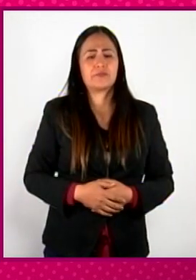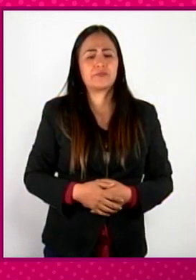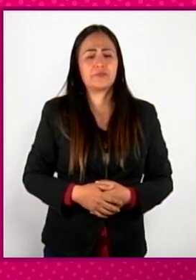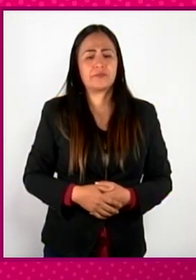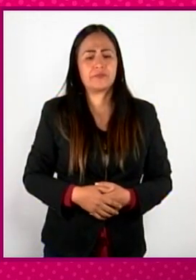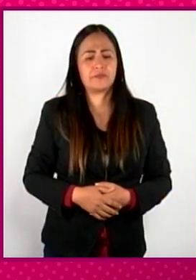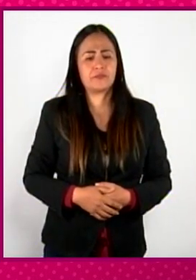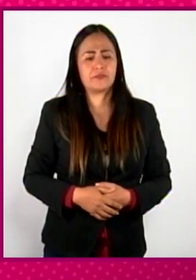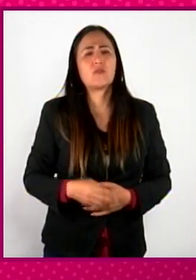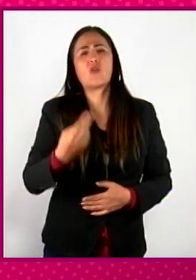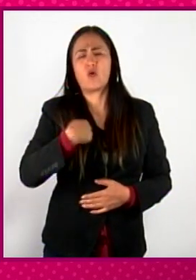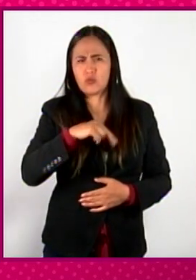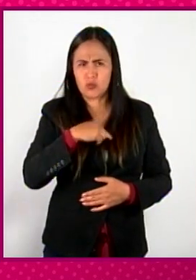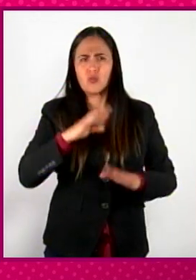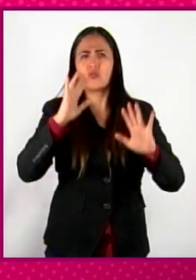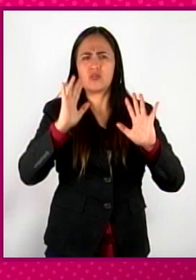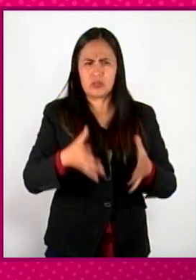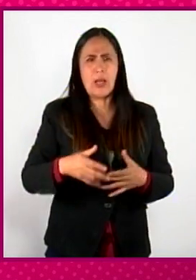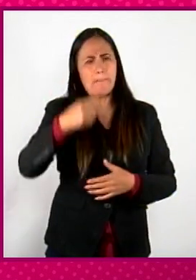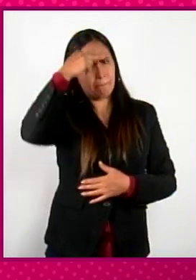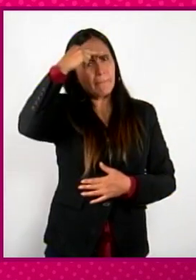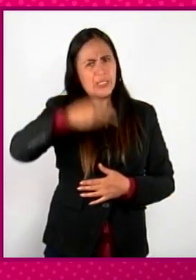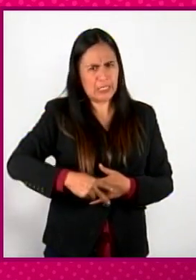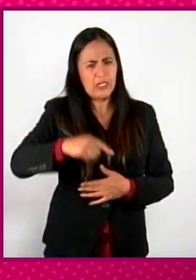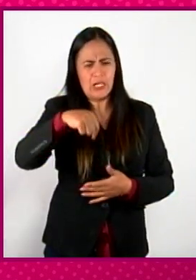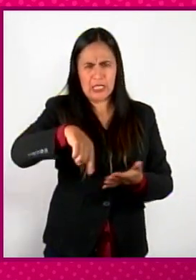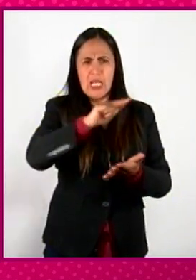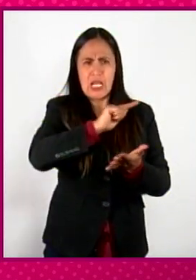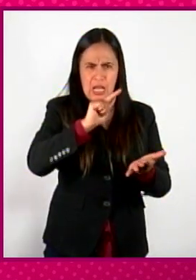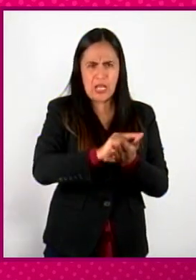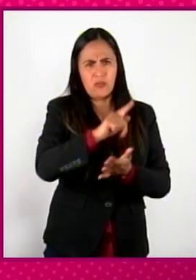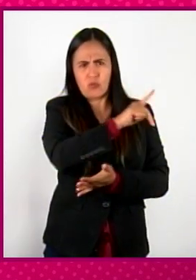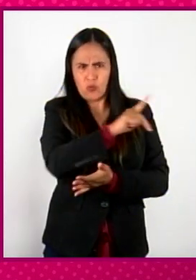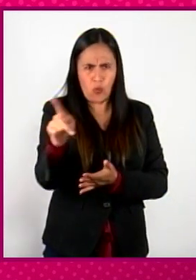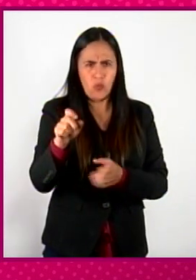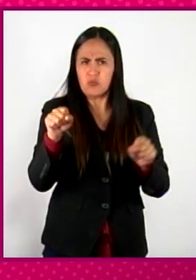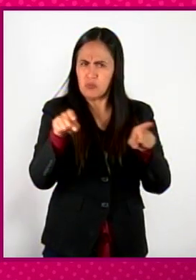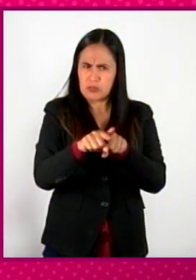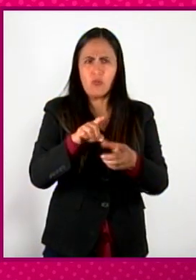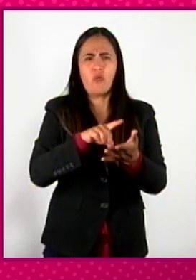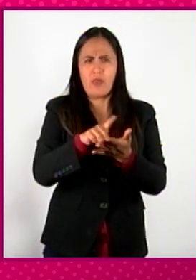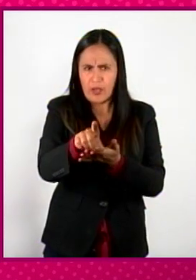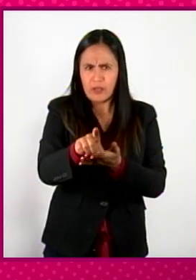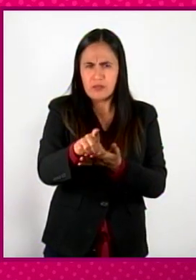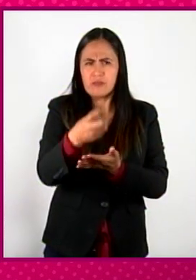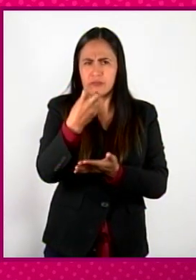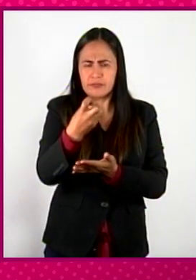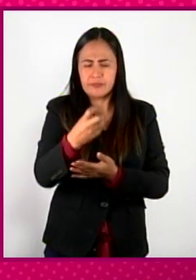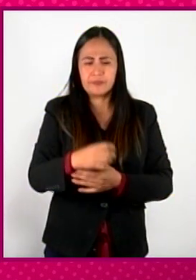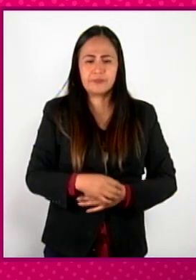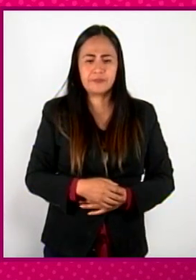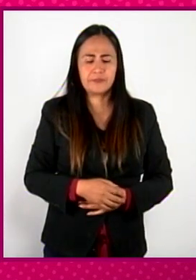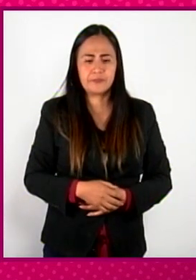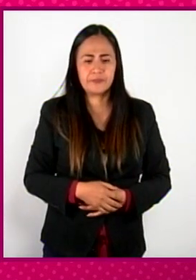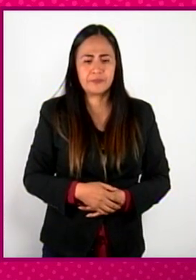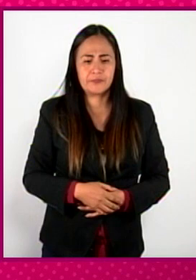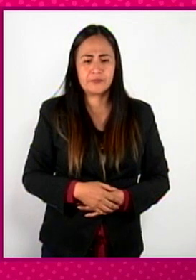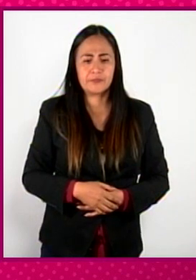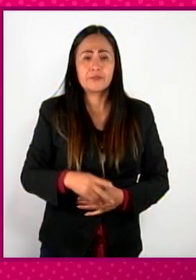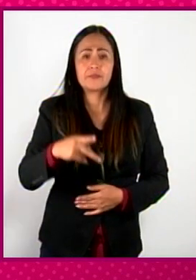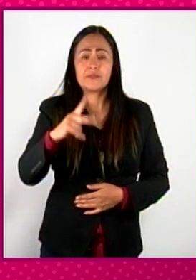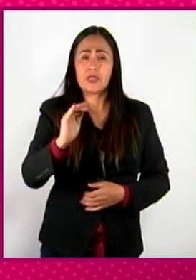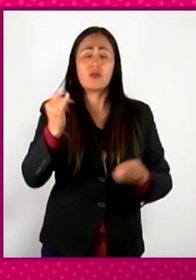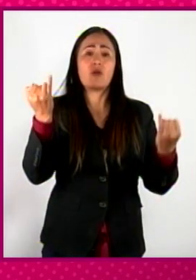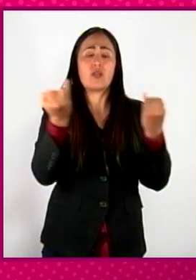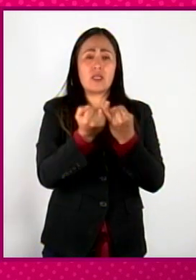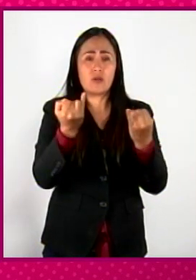Es decir, ya todos somos mestizos, todos somos mexicanos ante la ley, todos tenemos el mismo derecho, en teoría, obviamente, pero al mismo tiempo hay